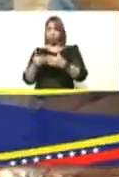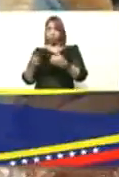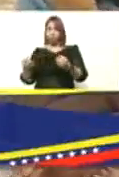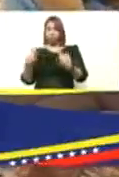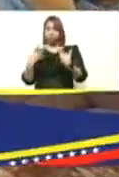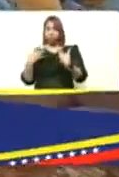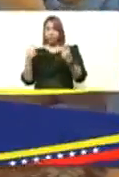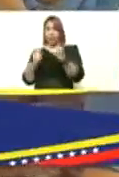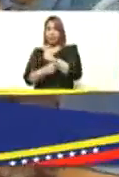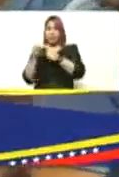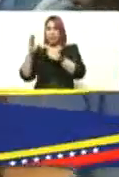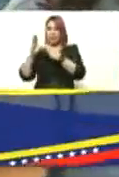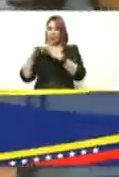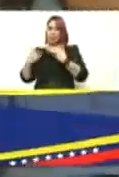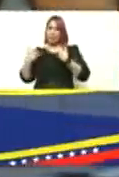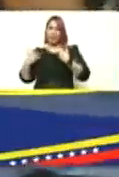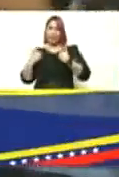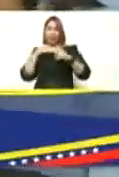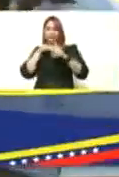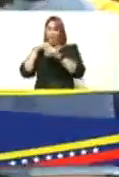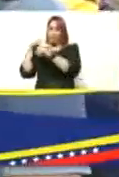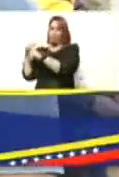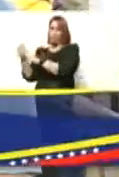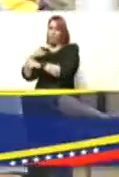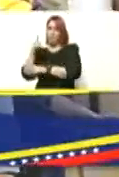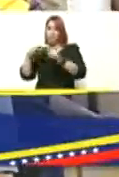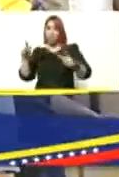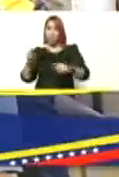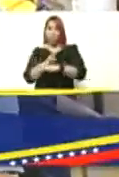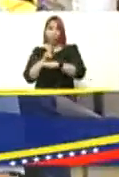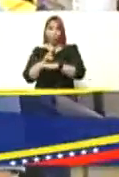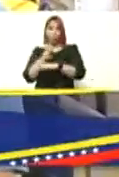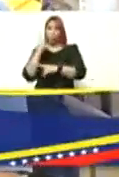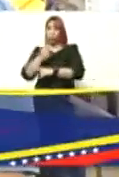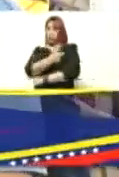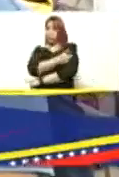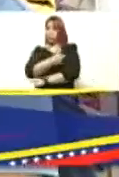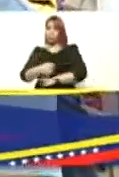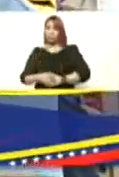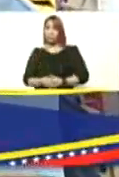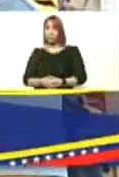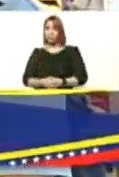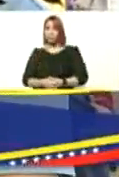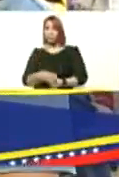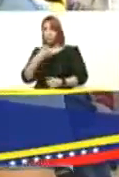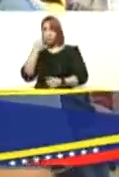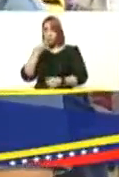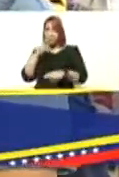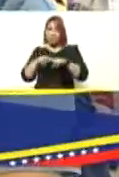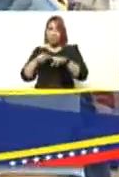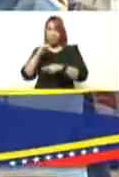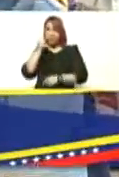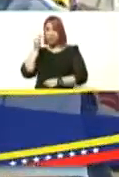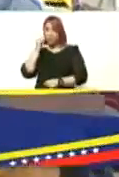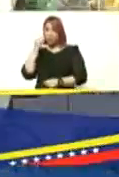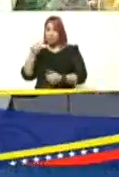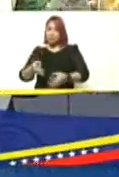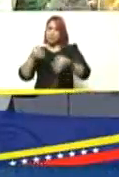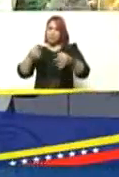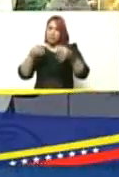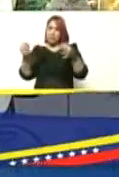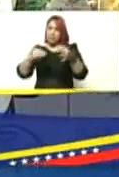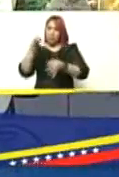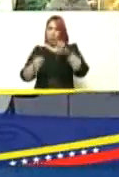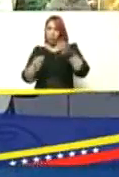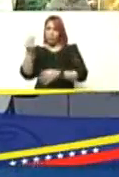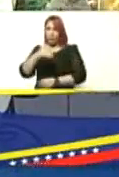características pues va afectando a más personas por lo tanto el uso de vacunas en jóvenes y en niños y en niñas cada vez se justifica más